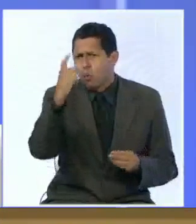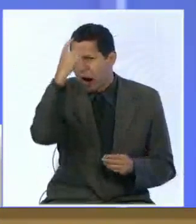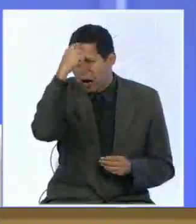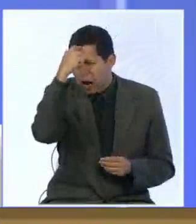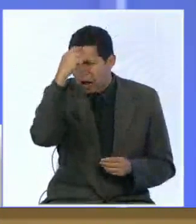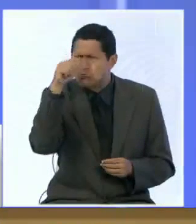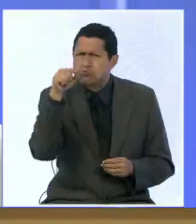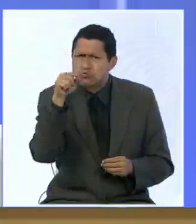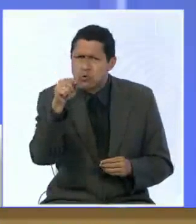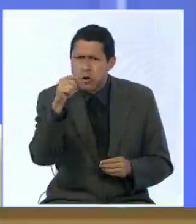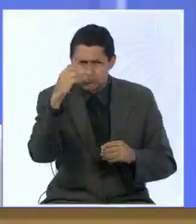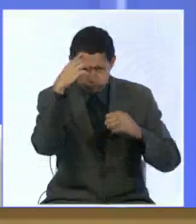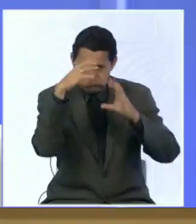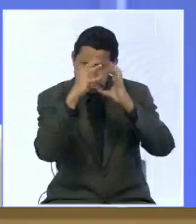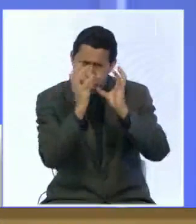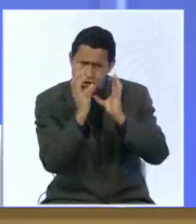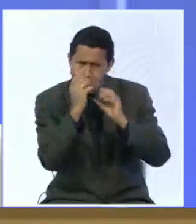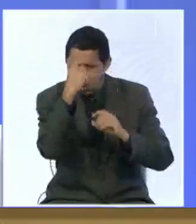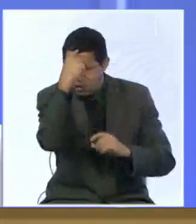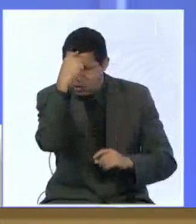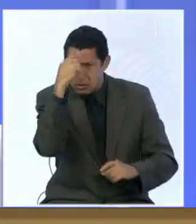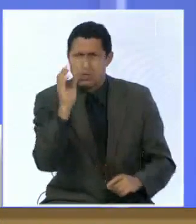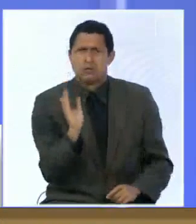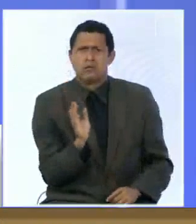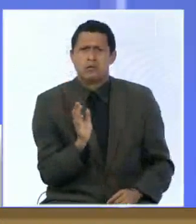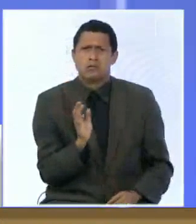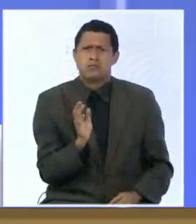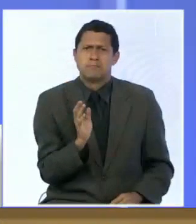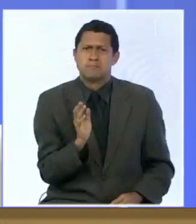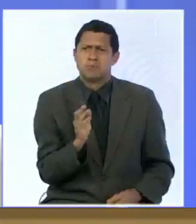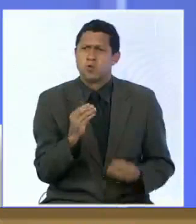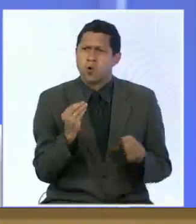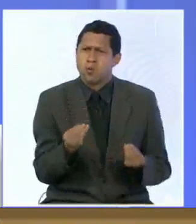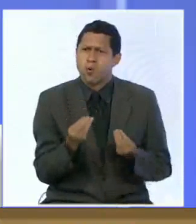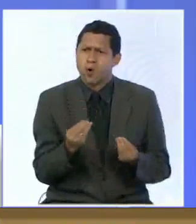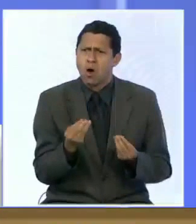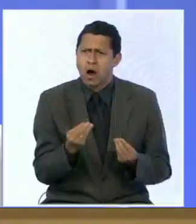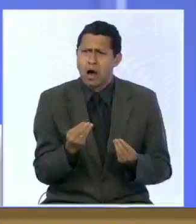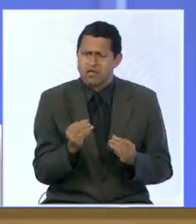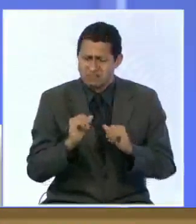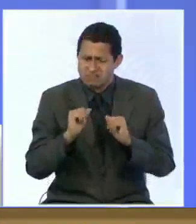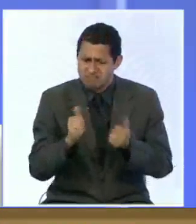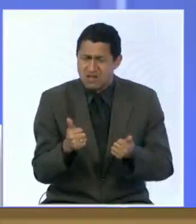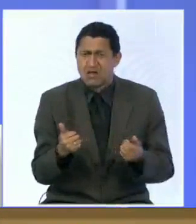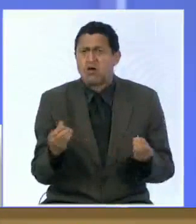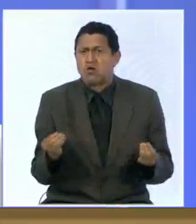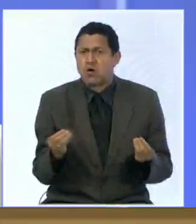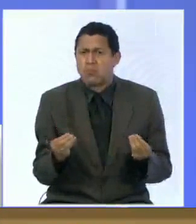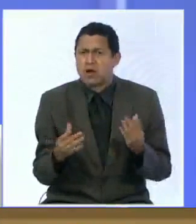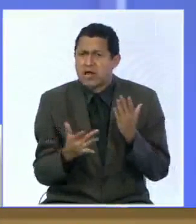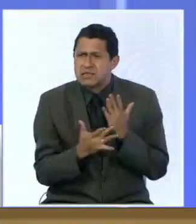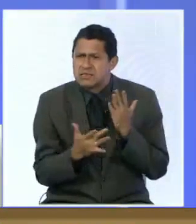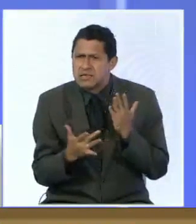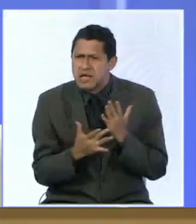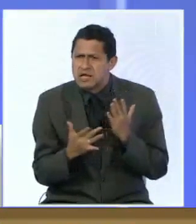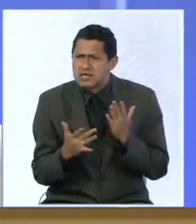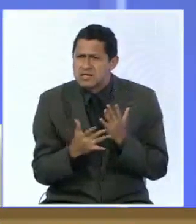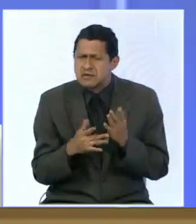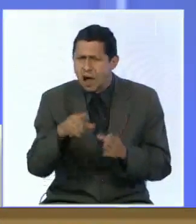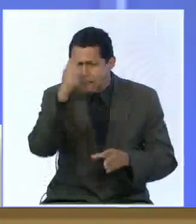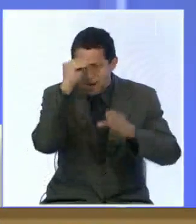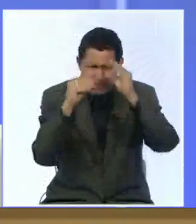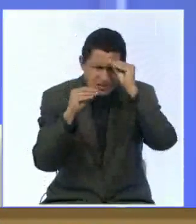que está en nuestro cerebro? como decíamos, entre tálamo y hipotálamo ¿cómo hacen la activación? es a través de métodos conductuales